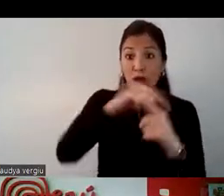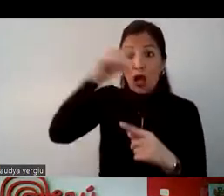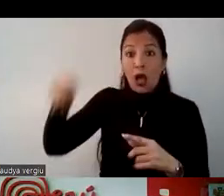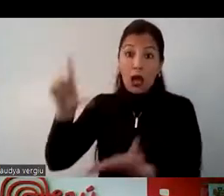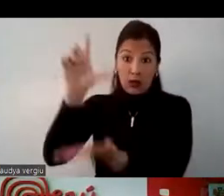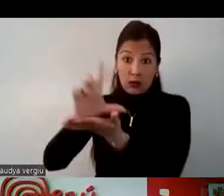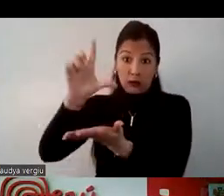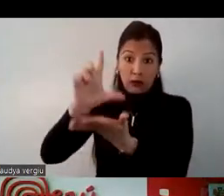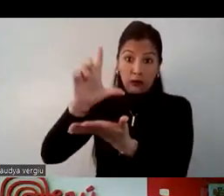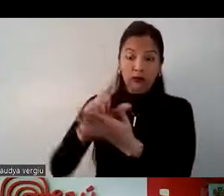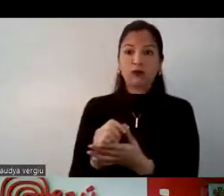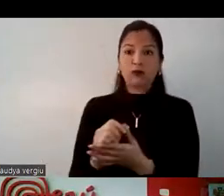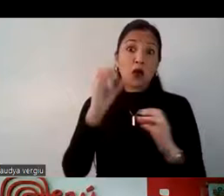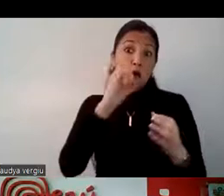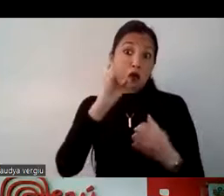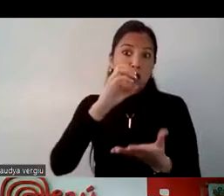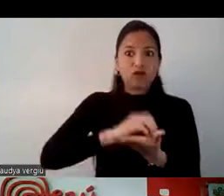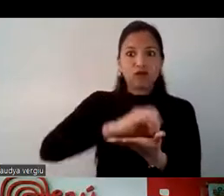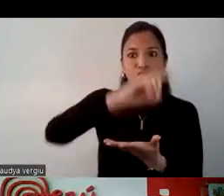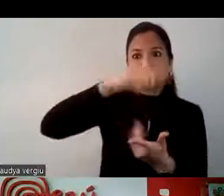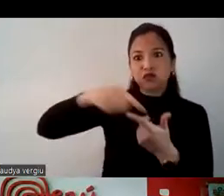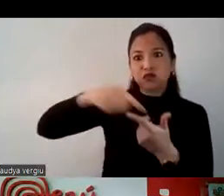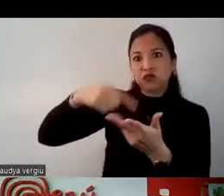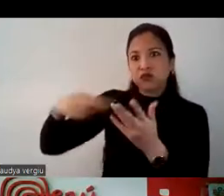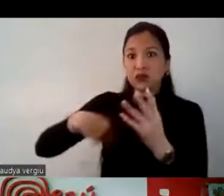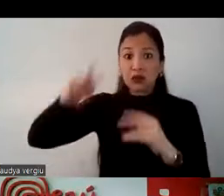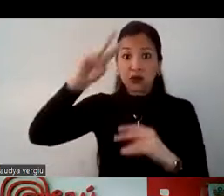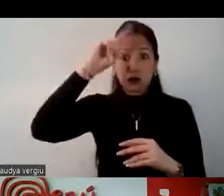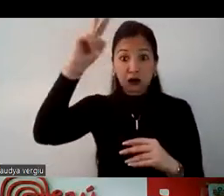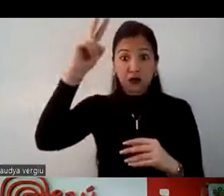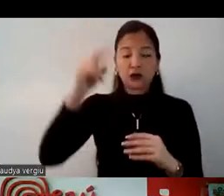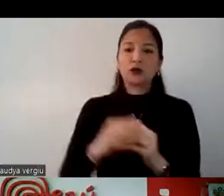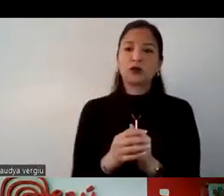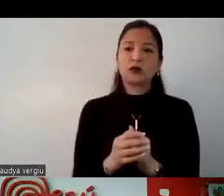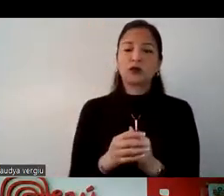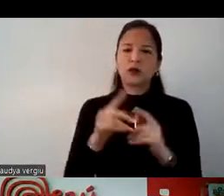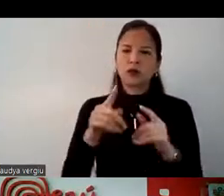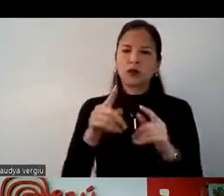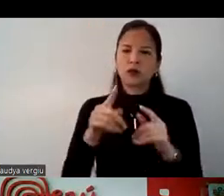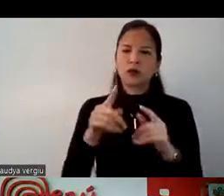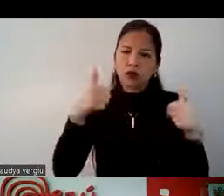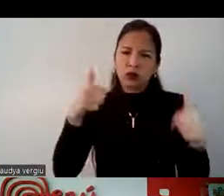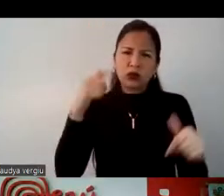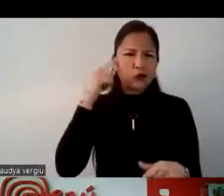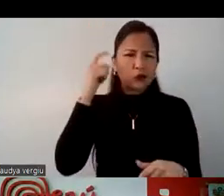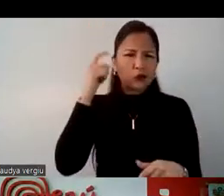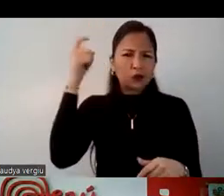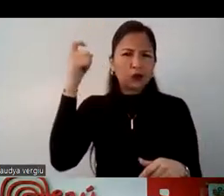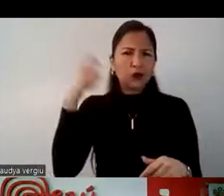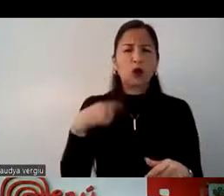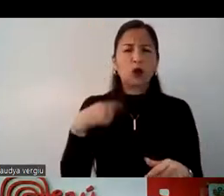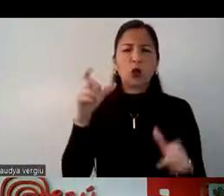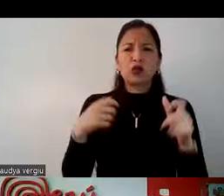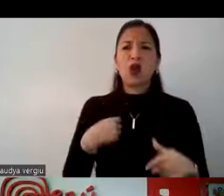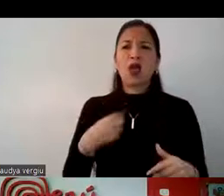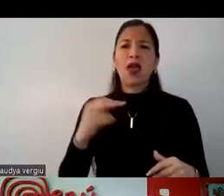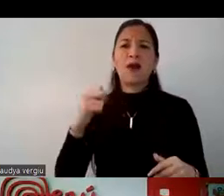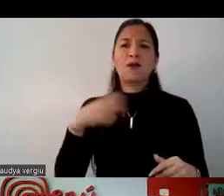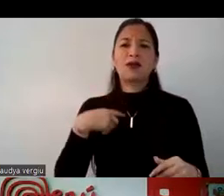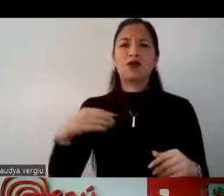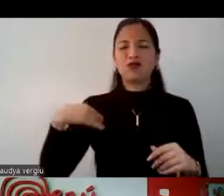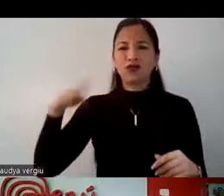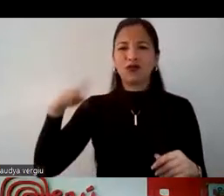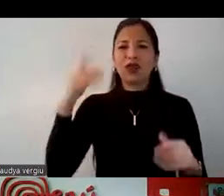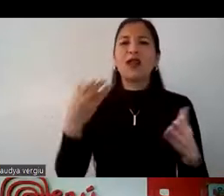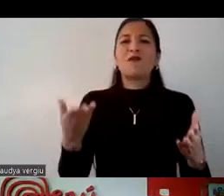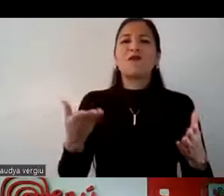o hacia otras zonas del Perú. Entonces, es muy importante tener en mente, como empresarios, cuál va a ser la oferta que